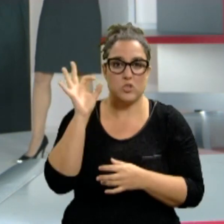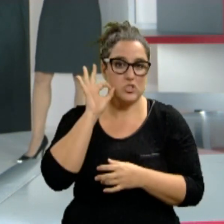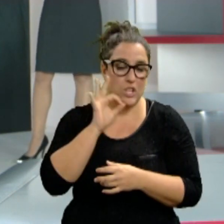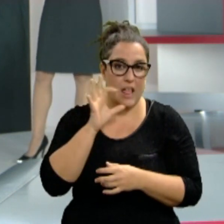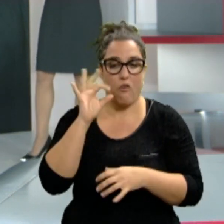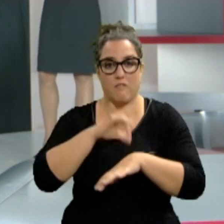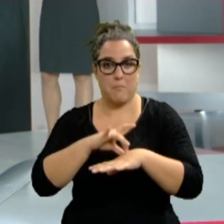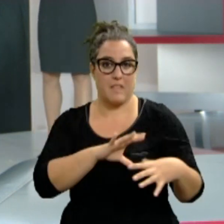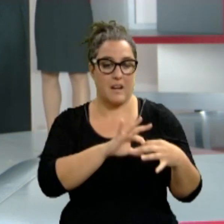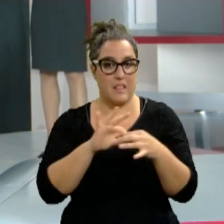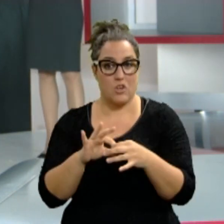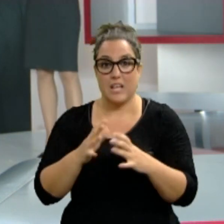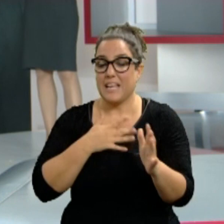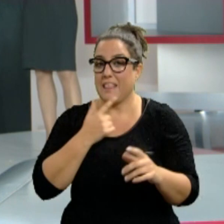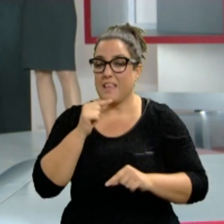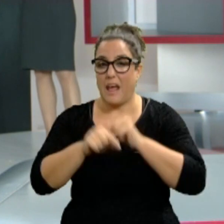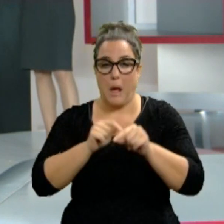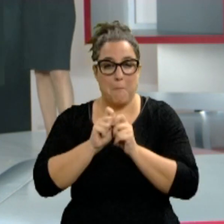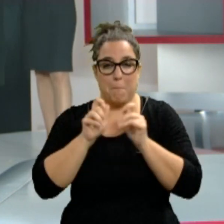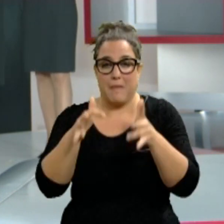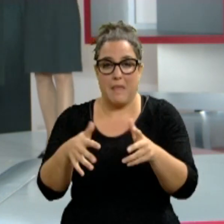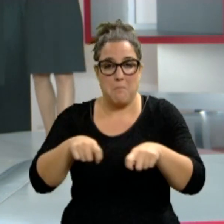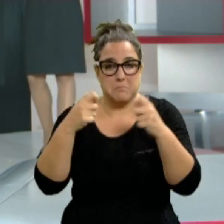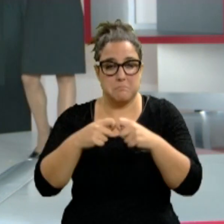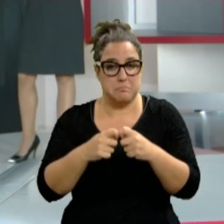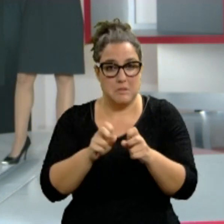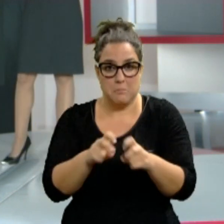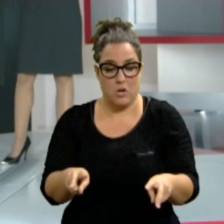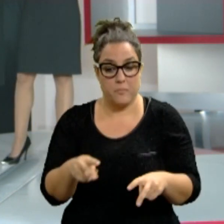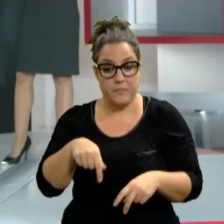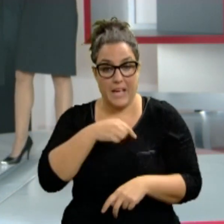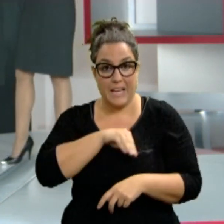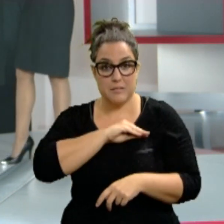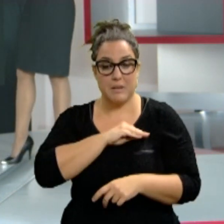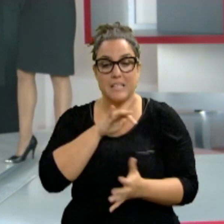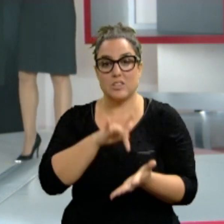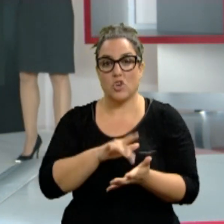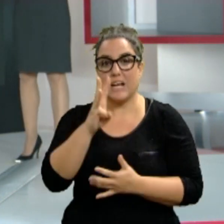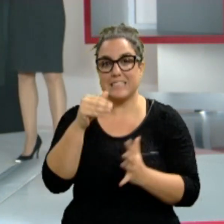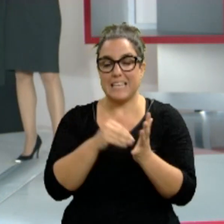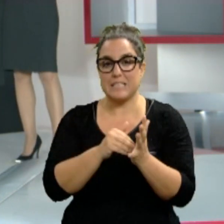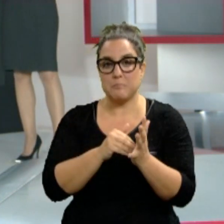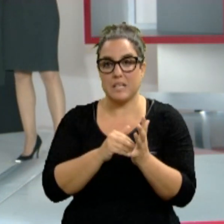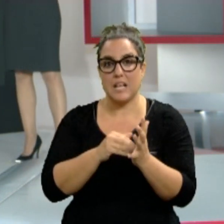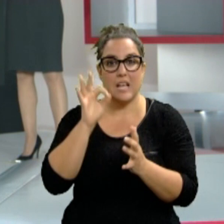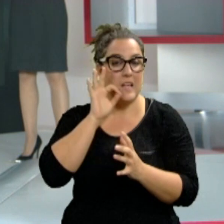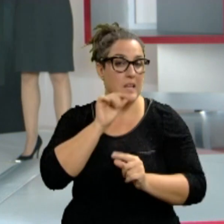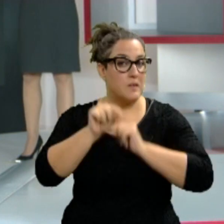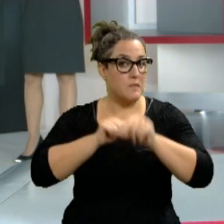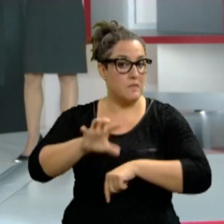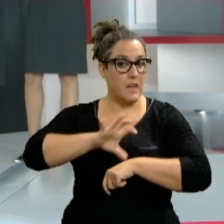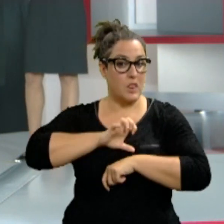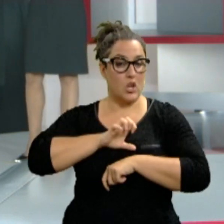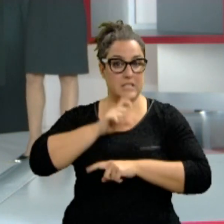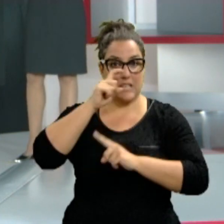SIDA, lo que hace una de las epidemias más destructivas de toda la historia. En España se producen 3.000 nuevas infecciones de VIH cada